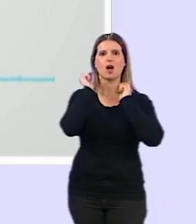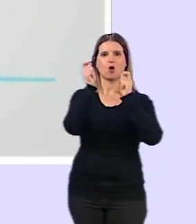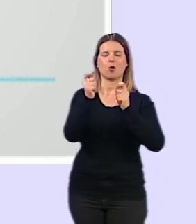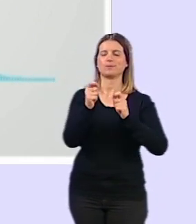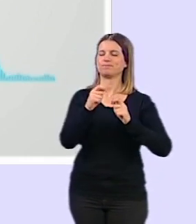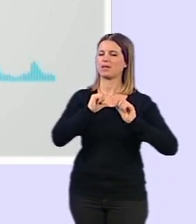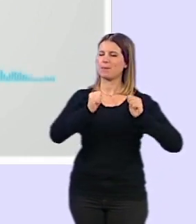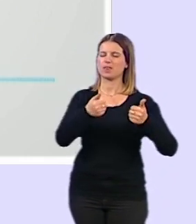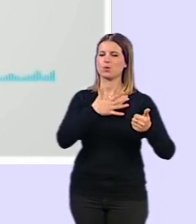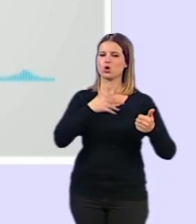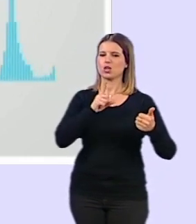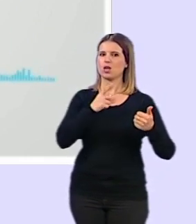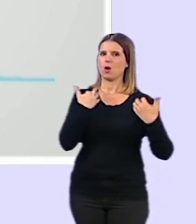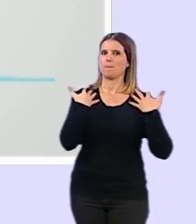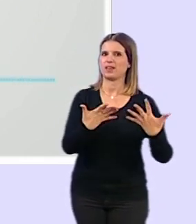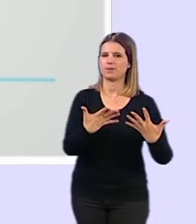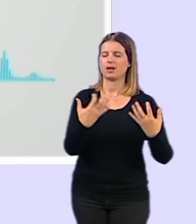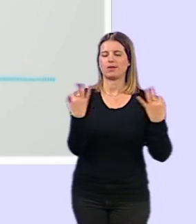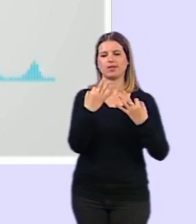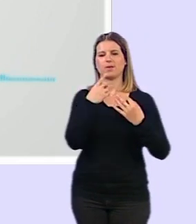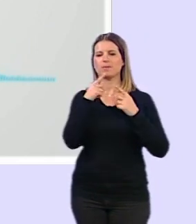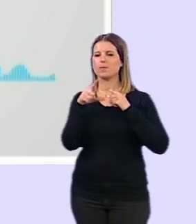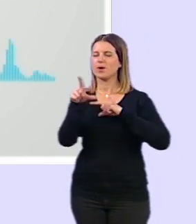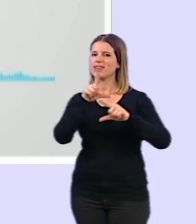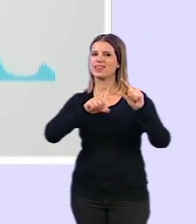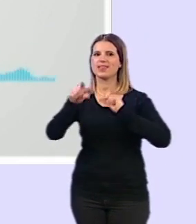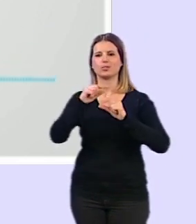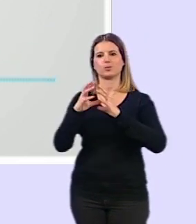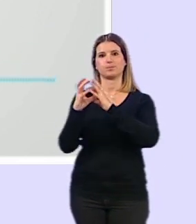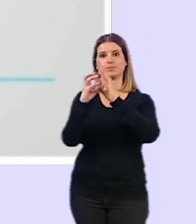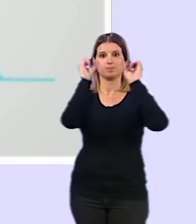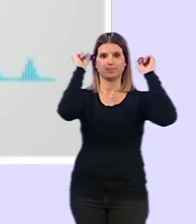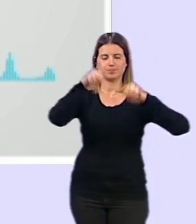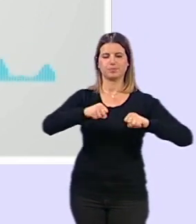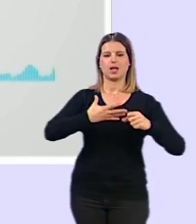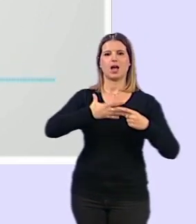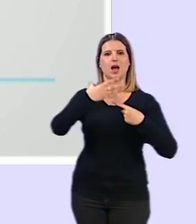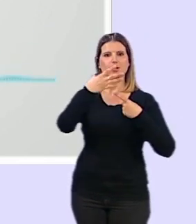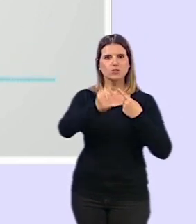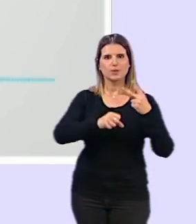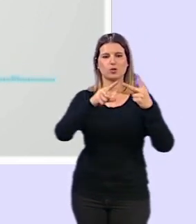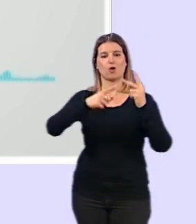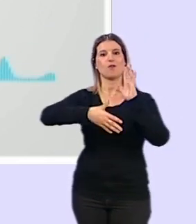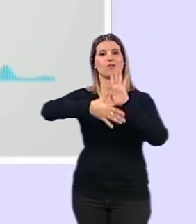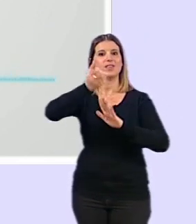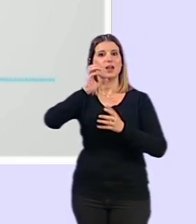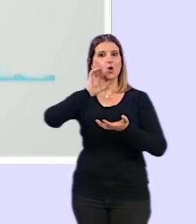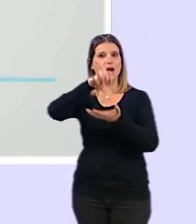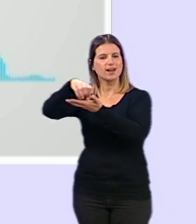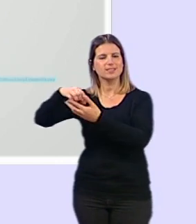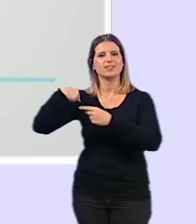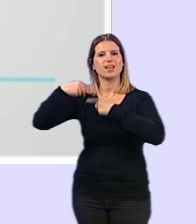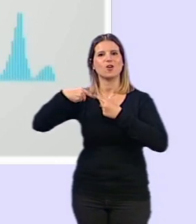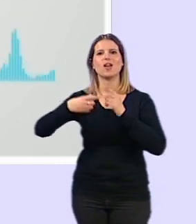nunca precipitarnos y entendíamos que esta tenía que ser una decisión colegiada entre el Ayuntamiento, también compartido con la Federación de Caseteros y con el